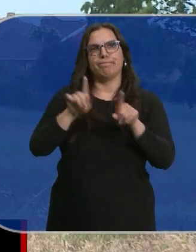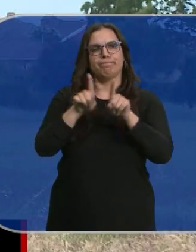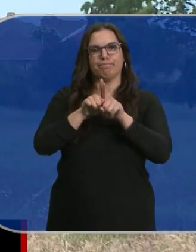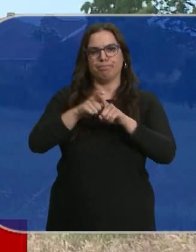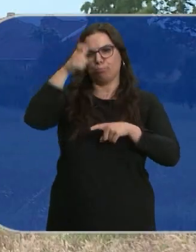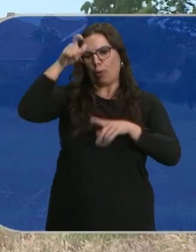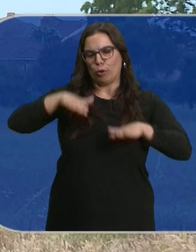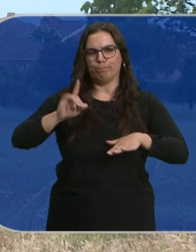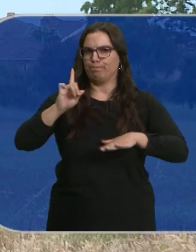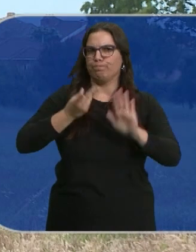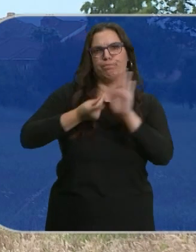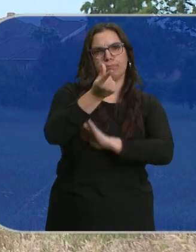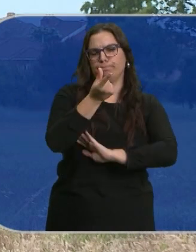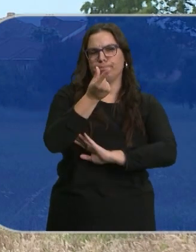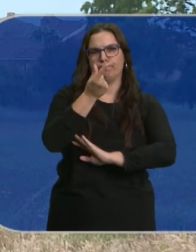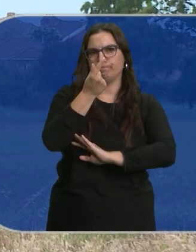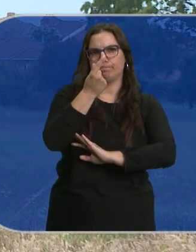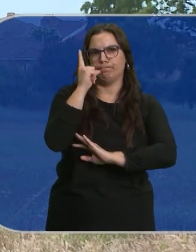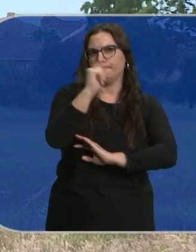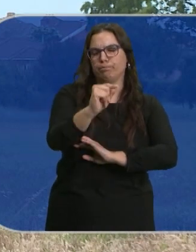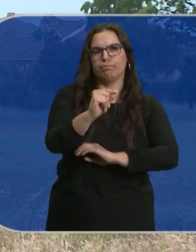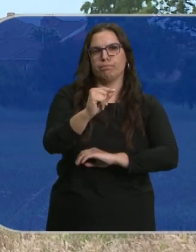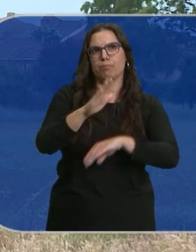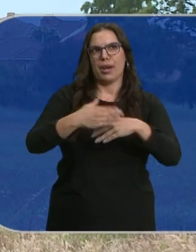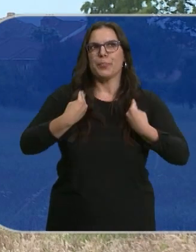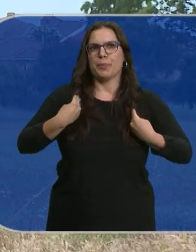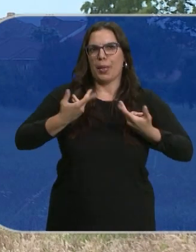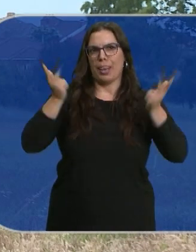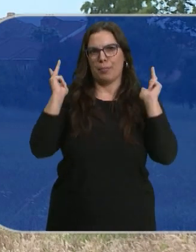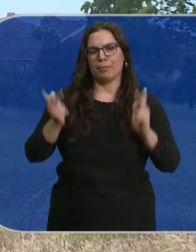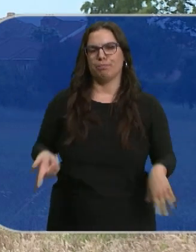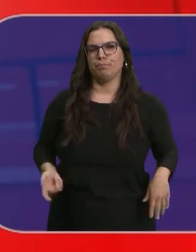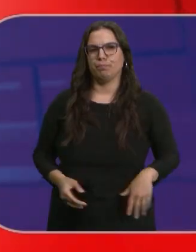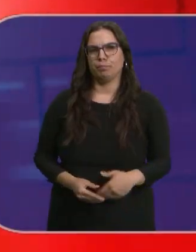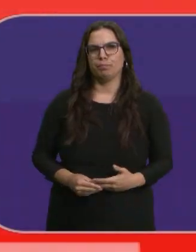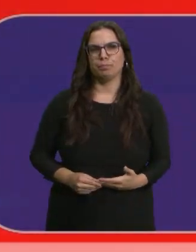salir de aquí para poder vivir eso libremente.